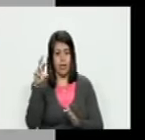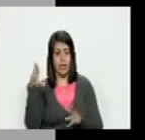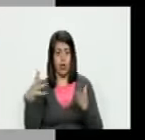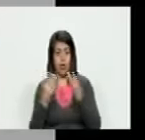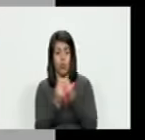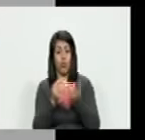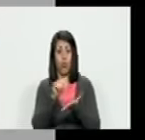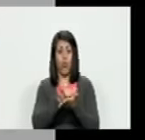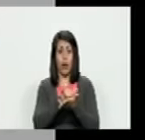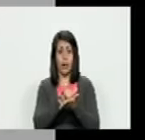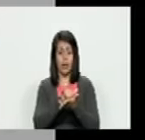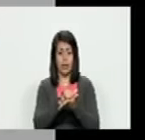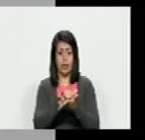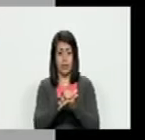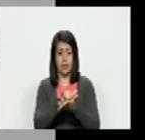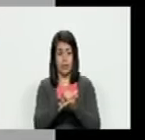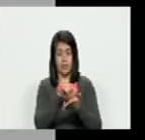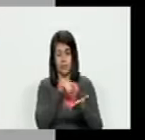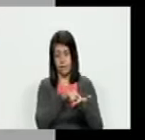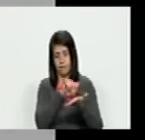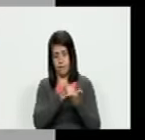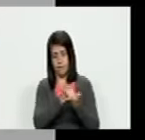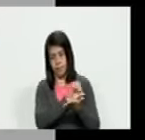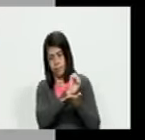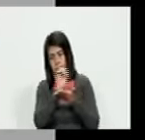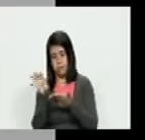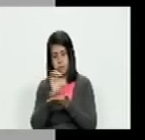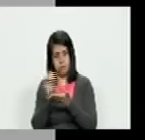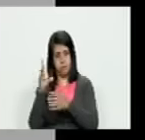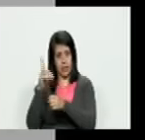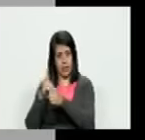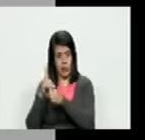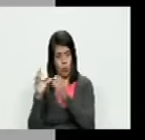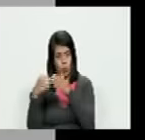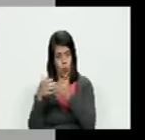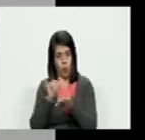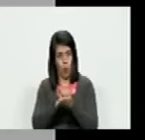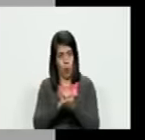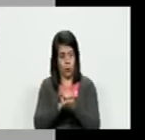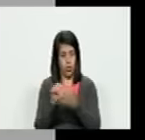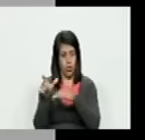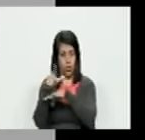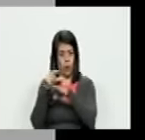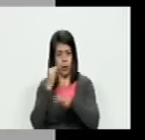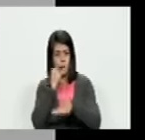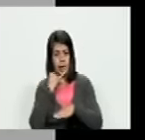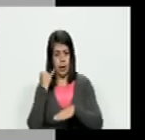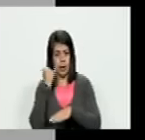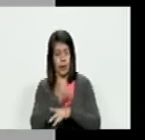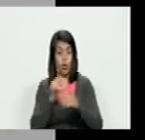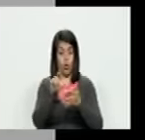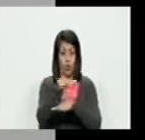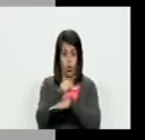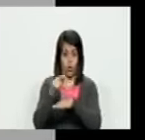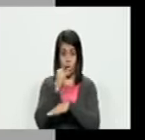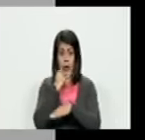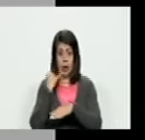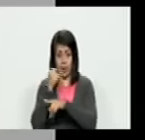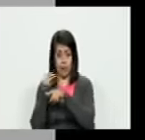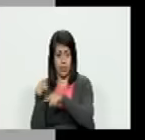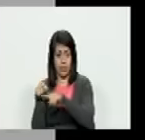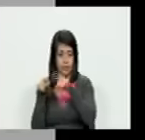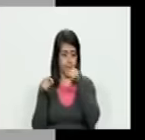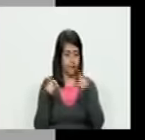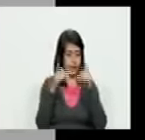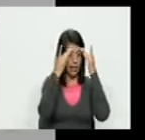Whatsapp que es de Zuckerberg le pasó todos los datos de los grupos de Whatsapp al gobierno israelí y el gobierno israelí entonces